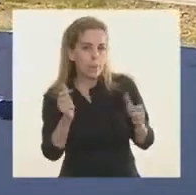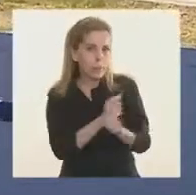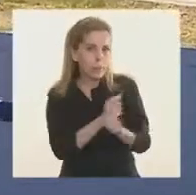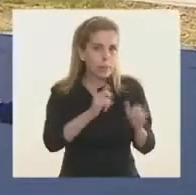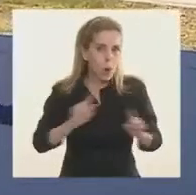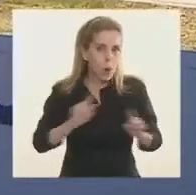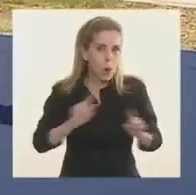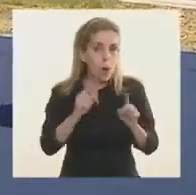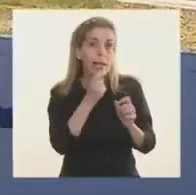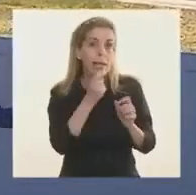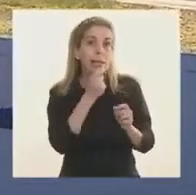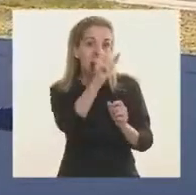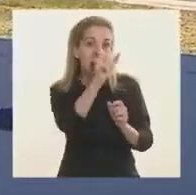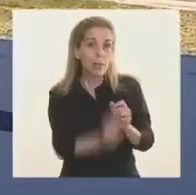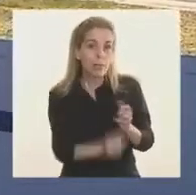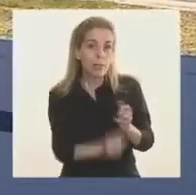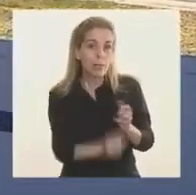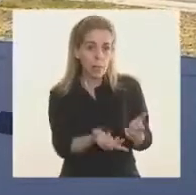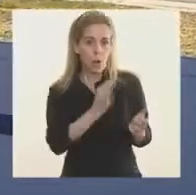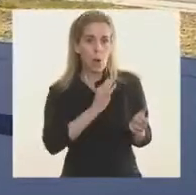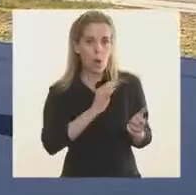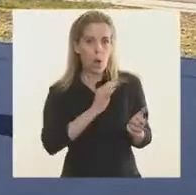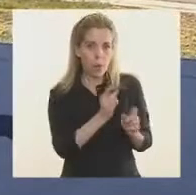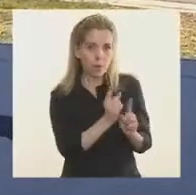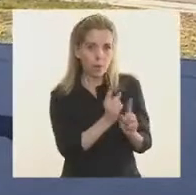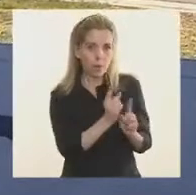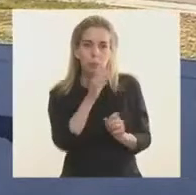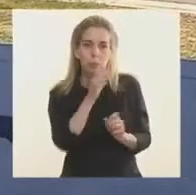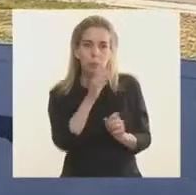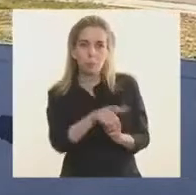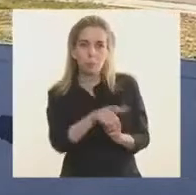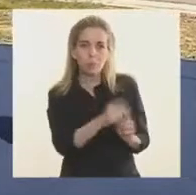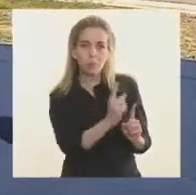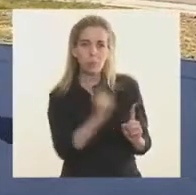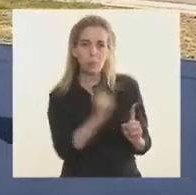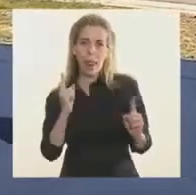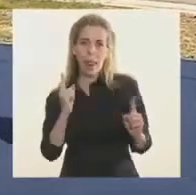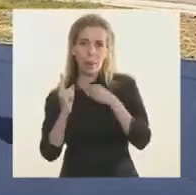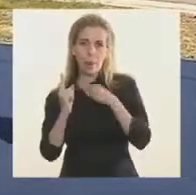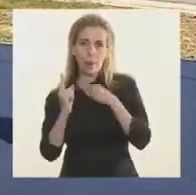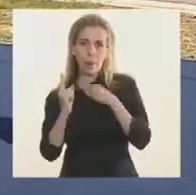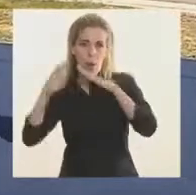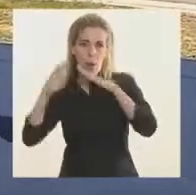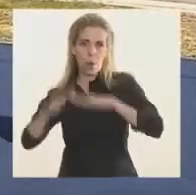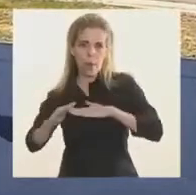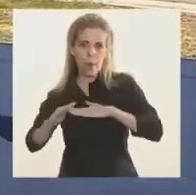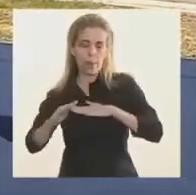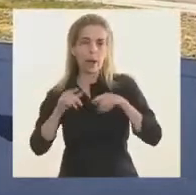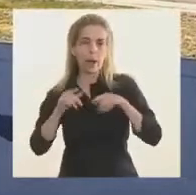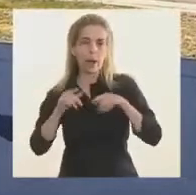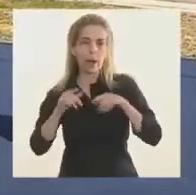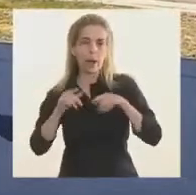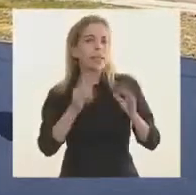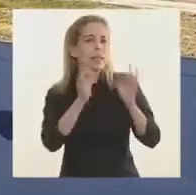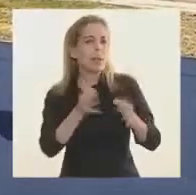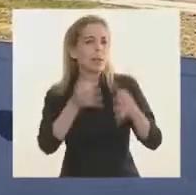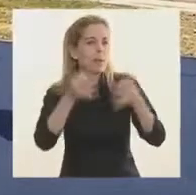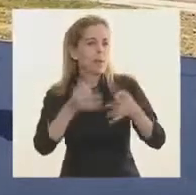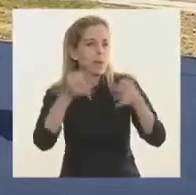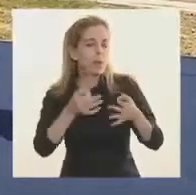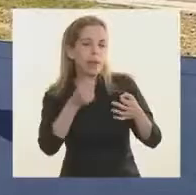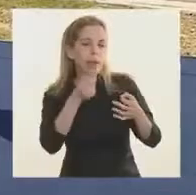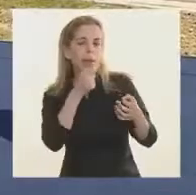aislamiento oportuno y adecuado de casos sospechosos y confirmados. Asimismo, desarrollar la detección y el